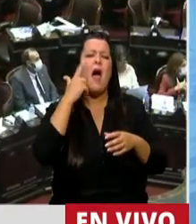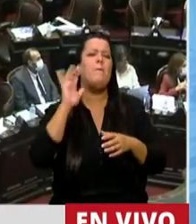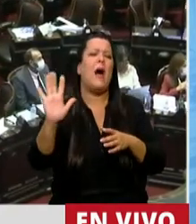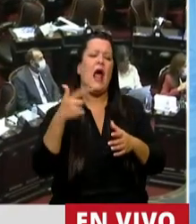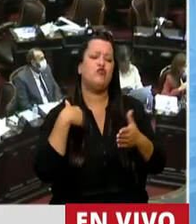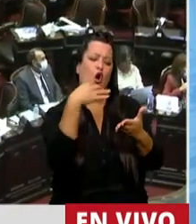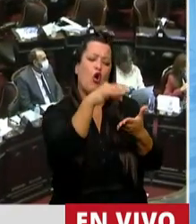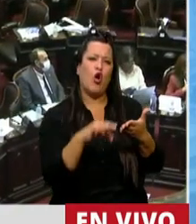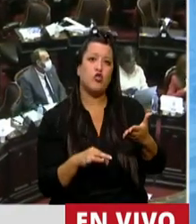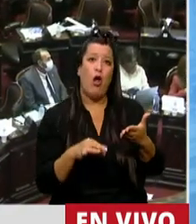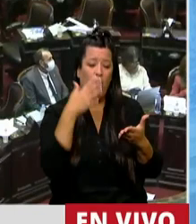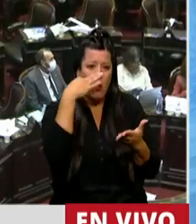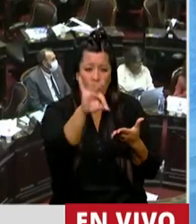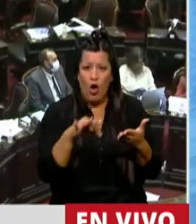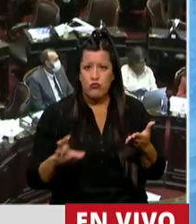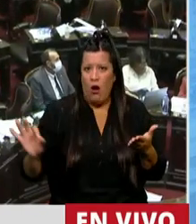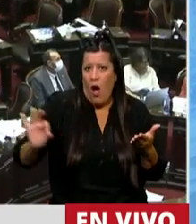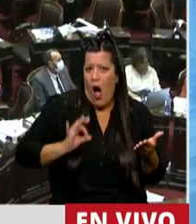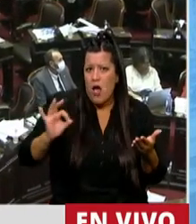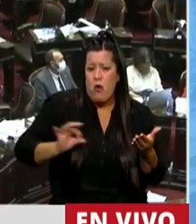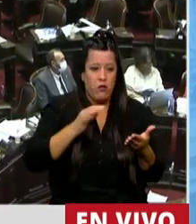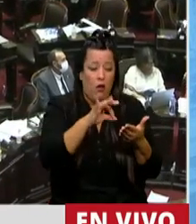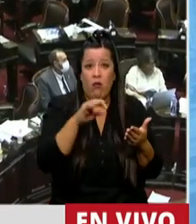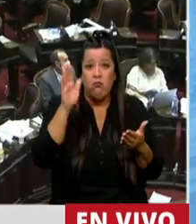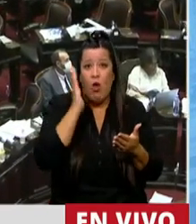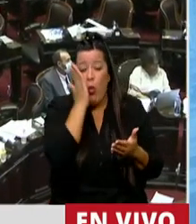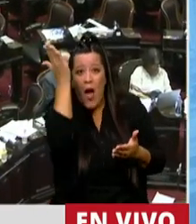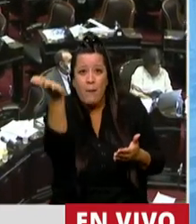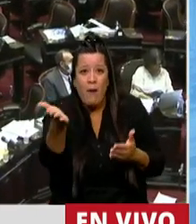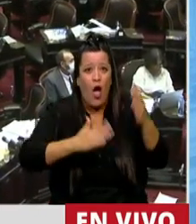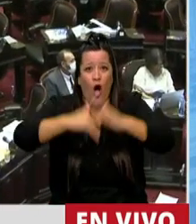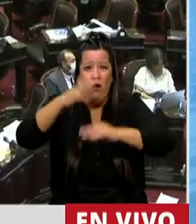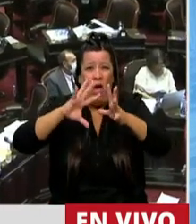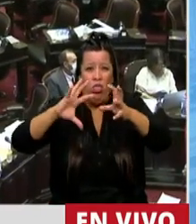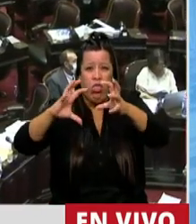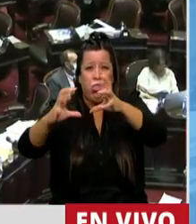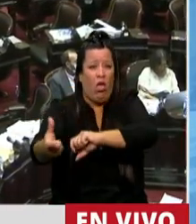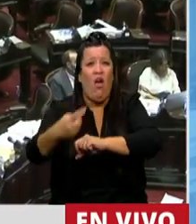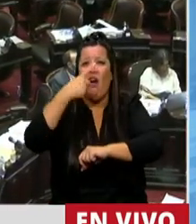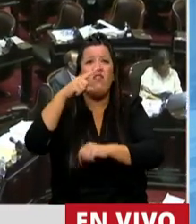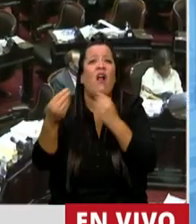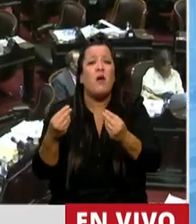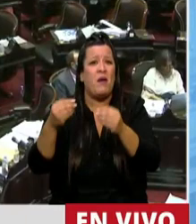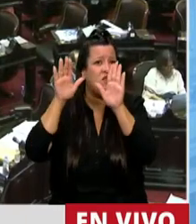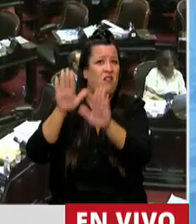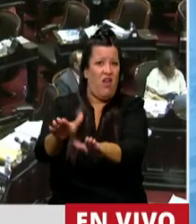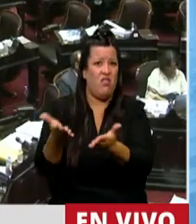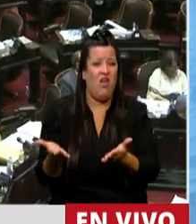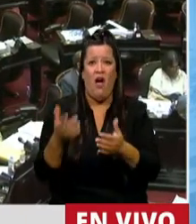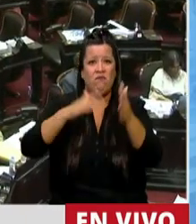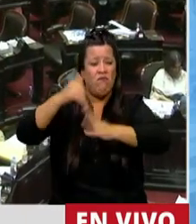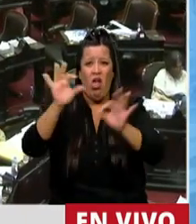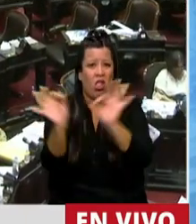Y mientras revisaba le pasaban los años, y cuando le pasaban los años las obras se deterioraban y finalmente la obra no se